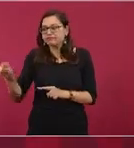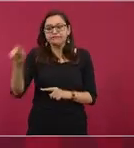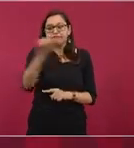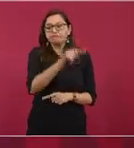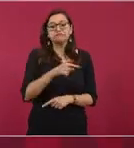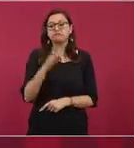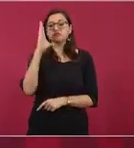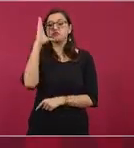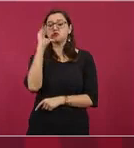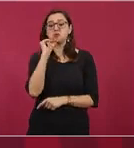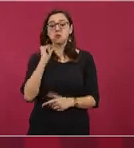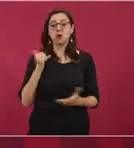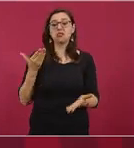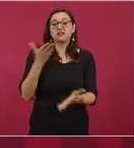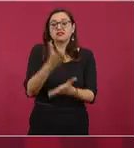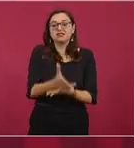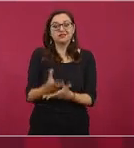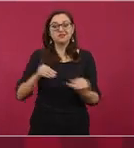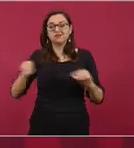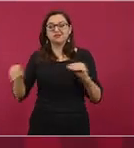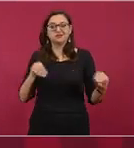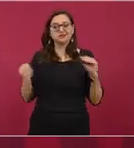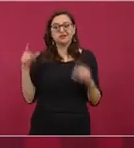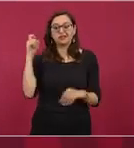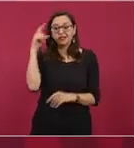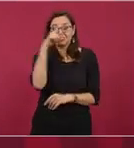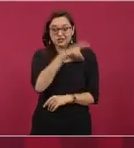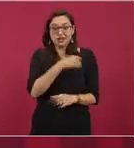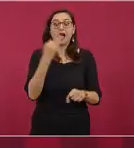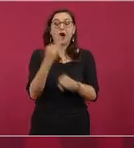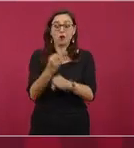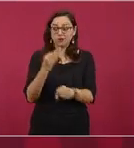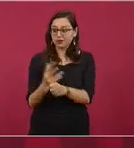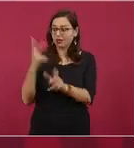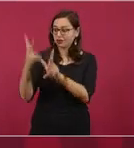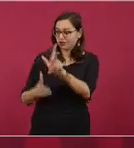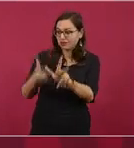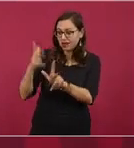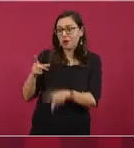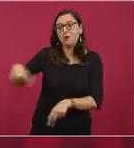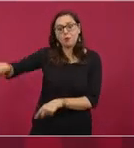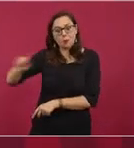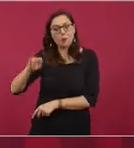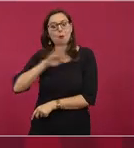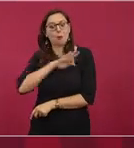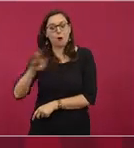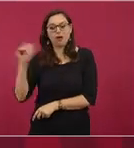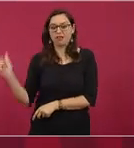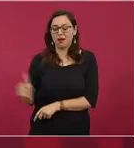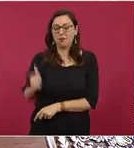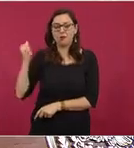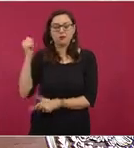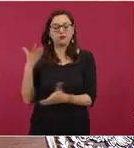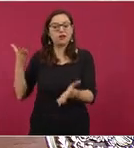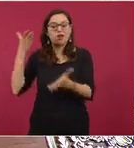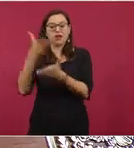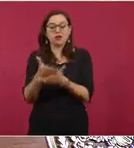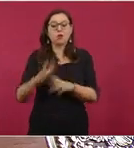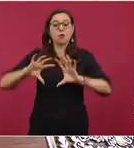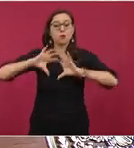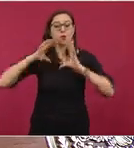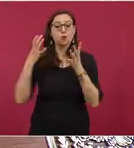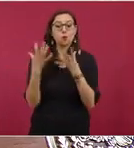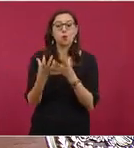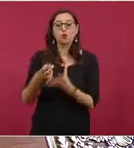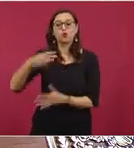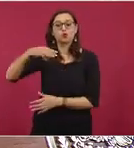natural y la riqueza artística, cultural del sureste, lo que es el mundo maya, es de